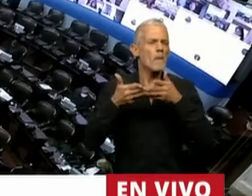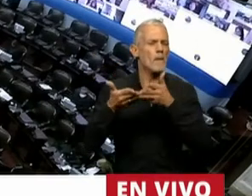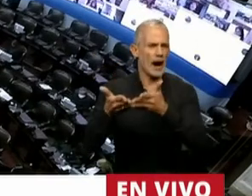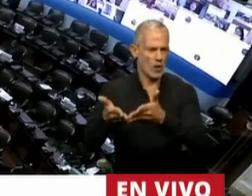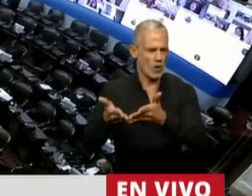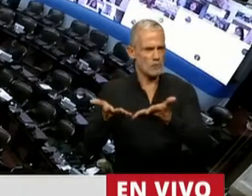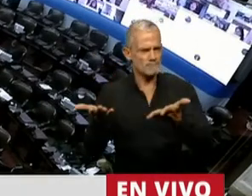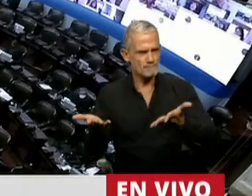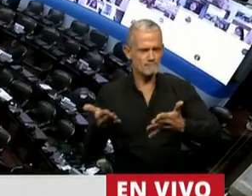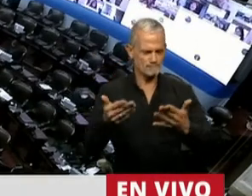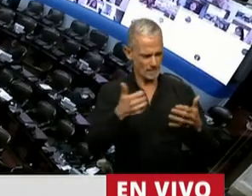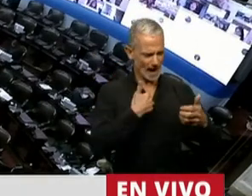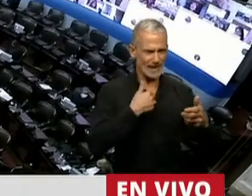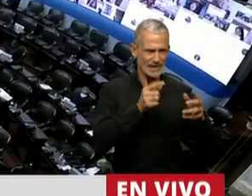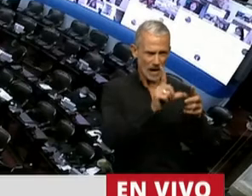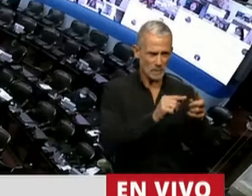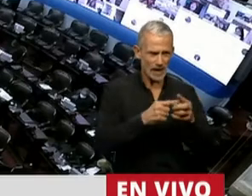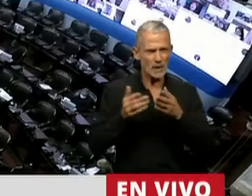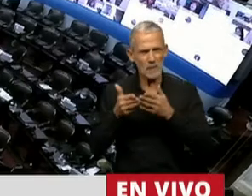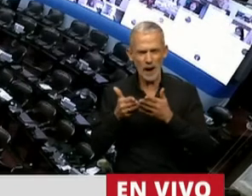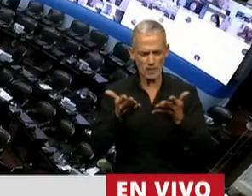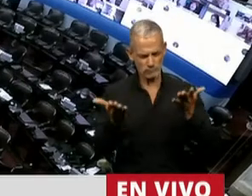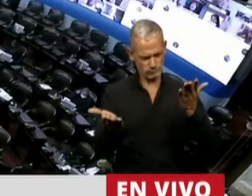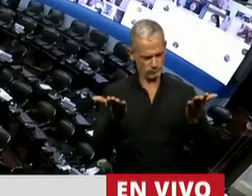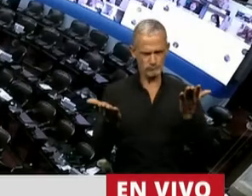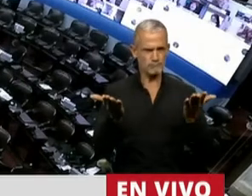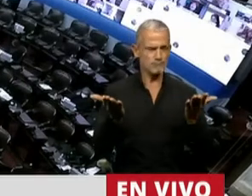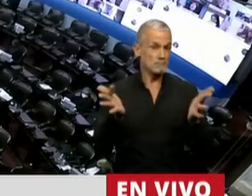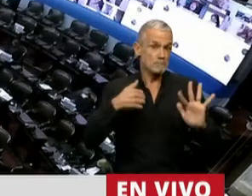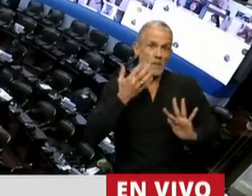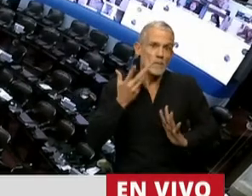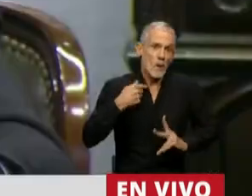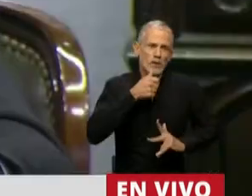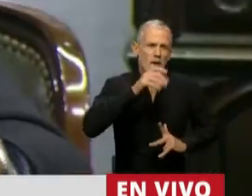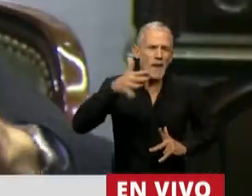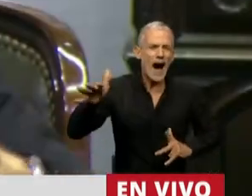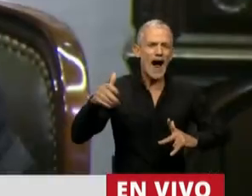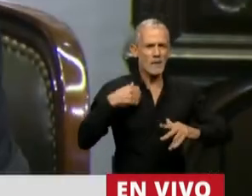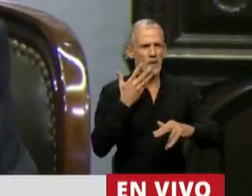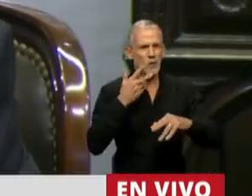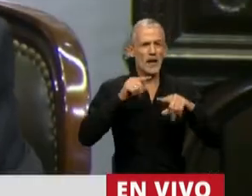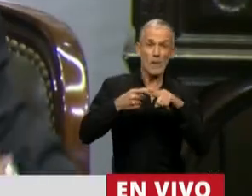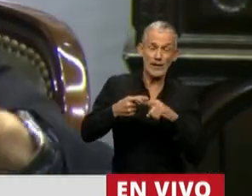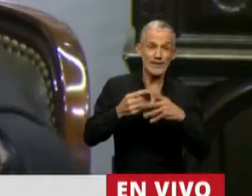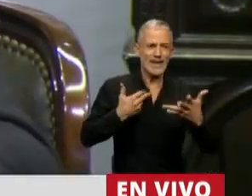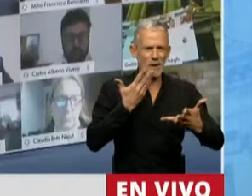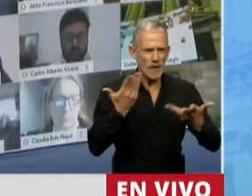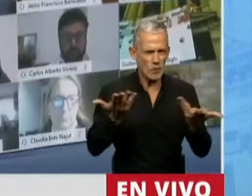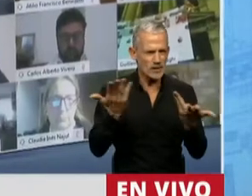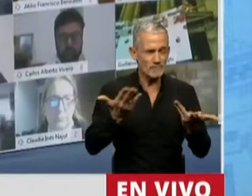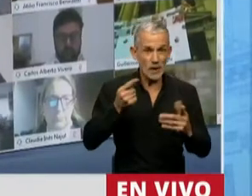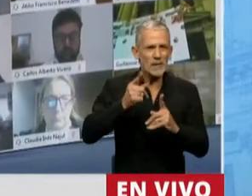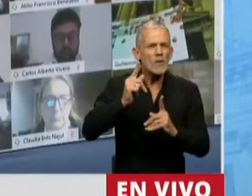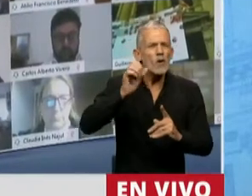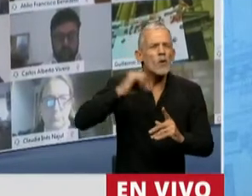quizás porque, bueno, me gusta el mar, me gustan los barcos, me gusta la política, y eso lo hacían los